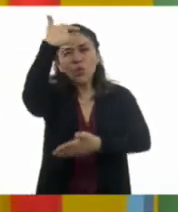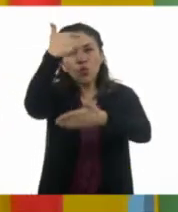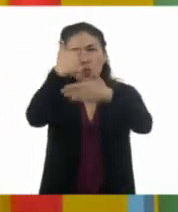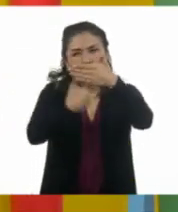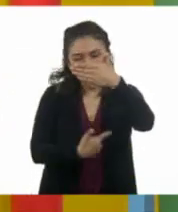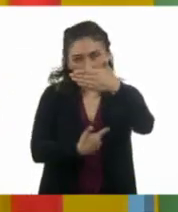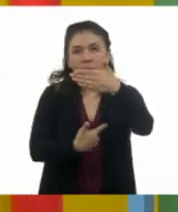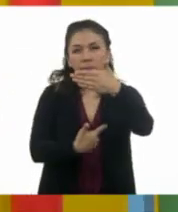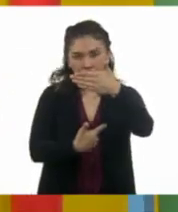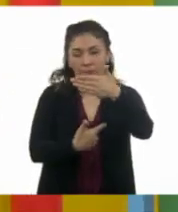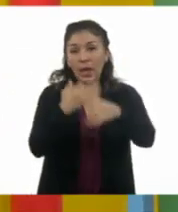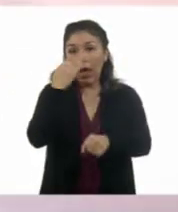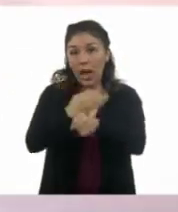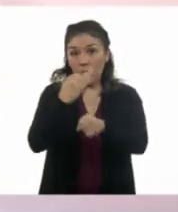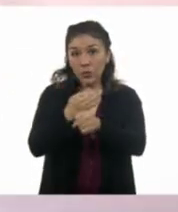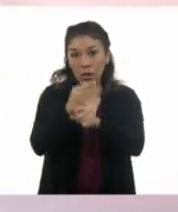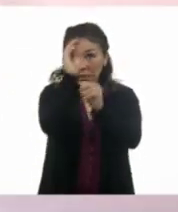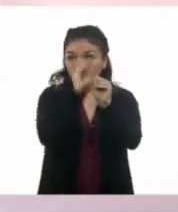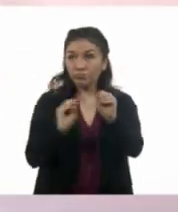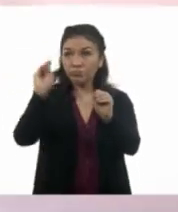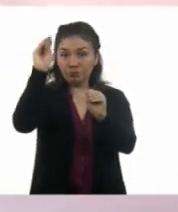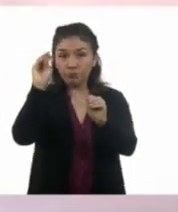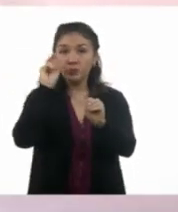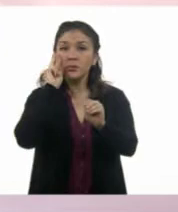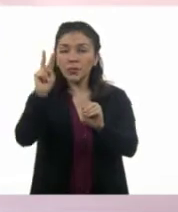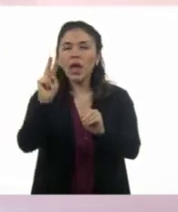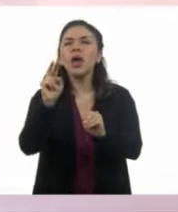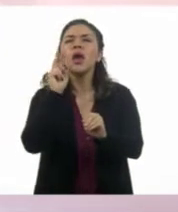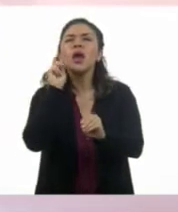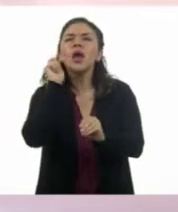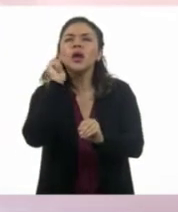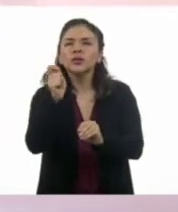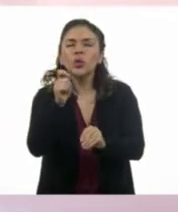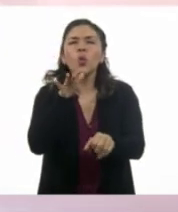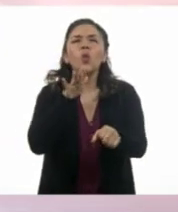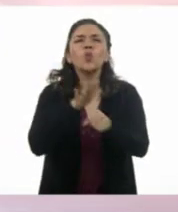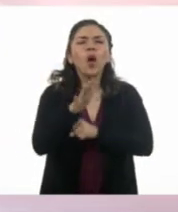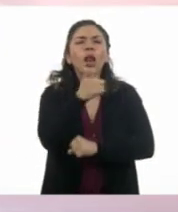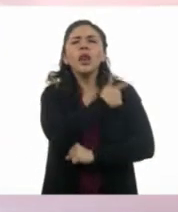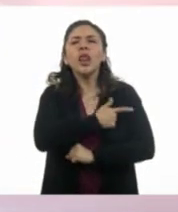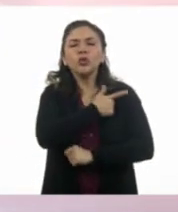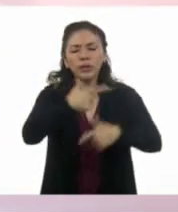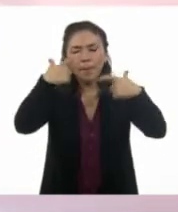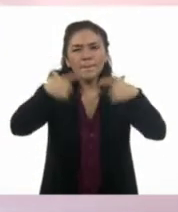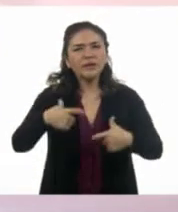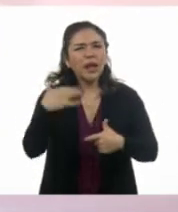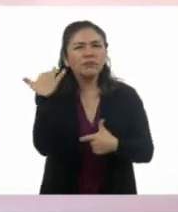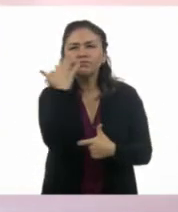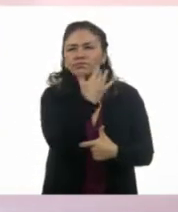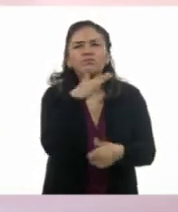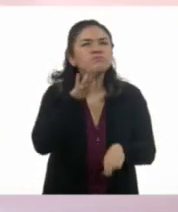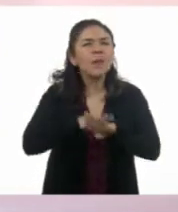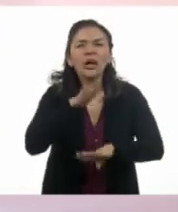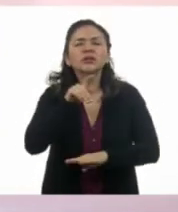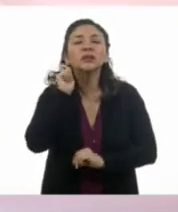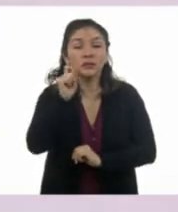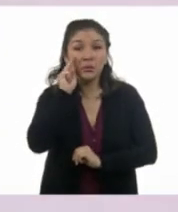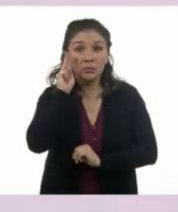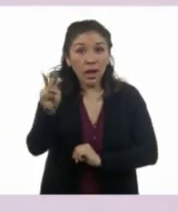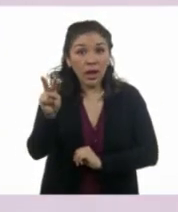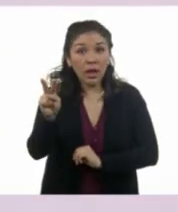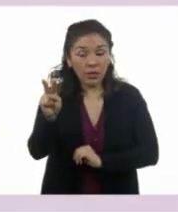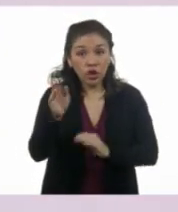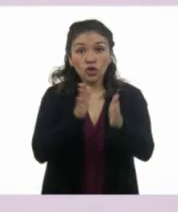Vamos a hacerlo aquí al lado y entonces, ¿cuál es tu sabor de pastel favorito? Entonces, en